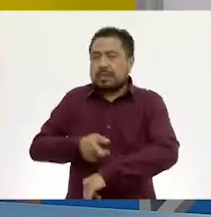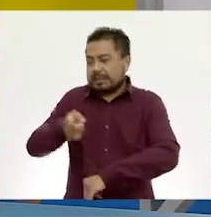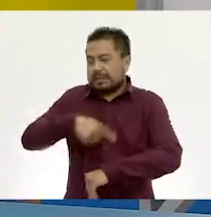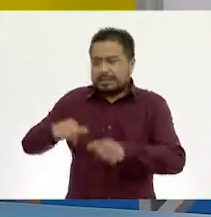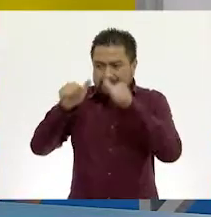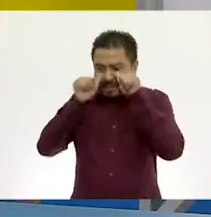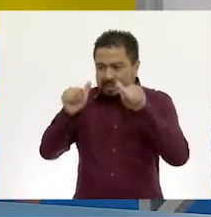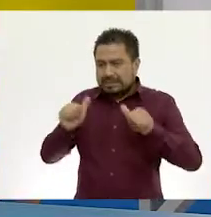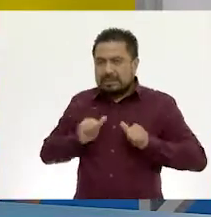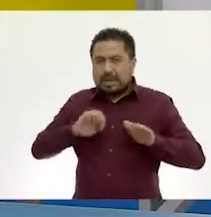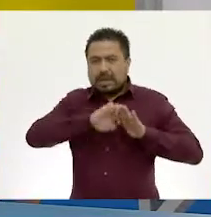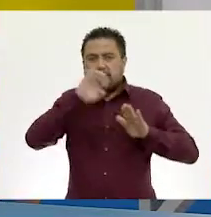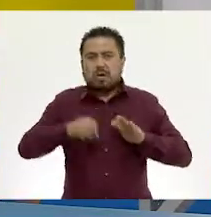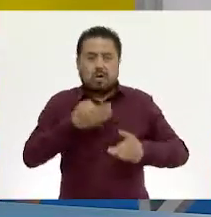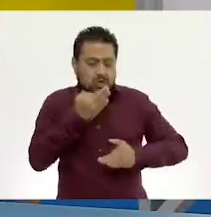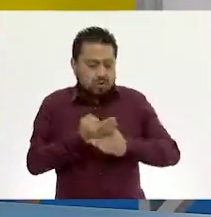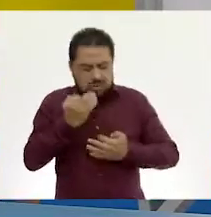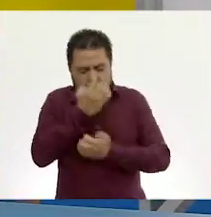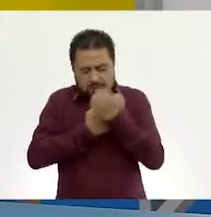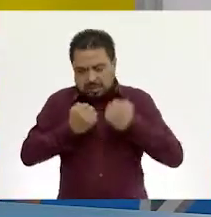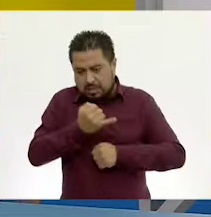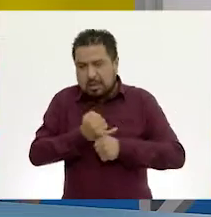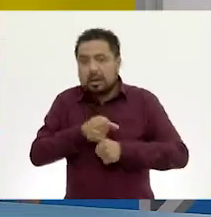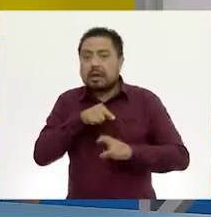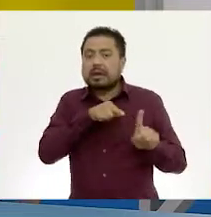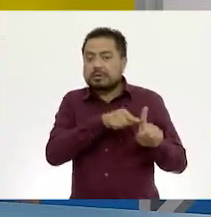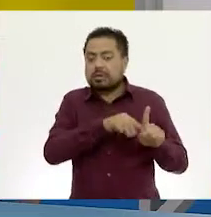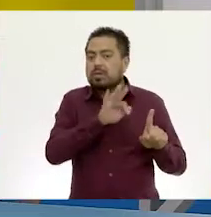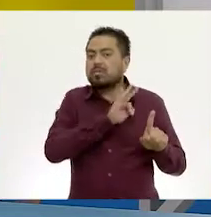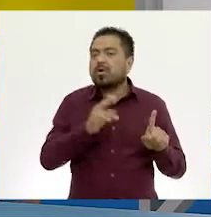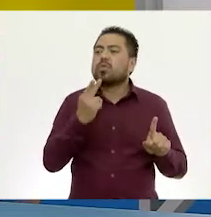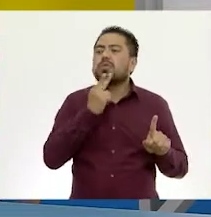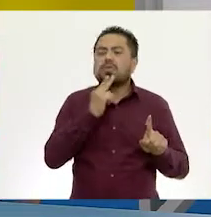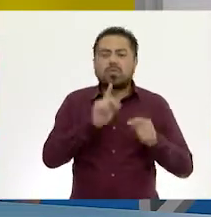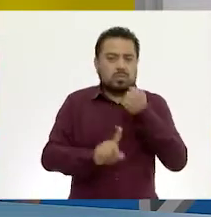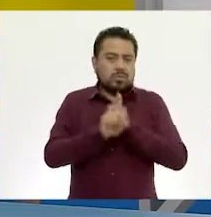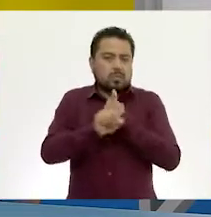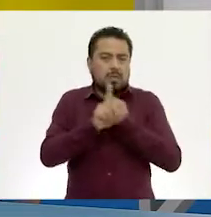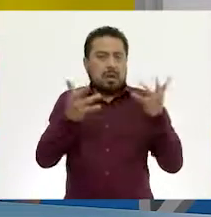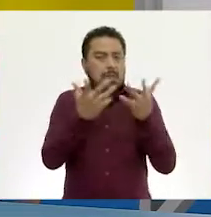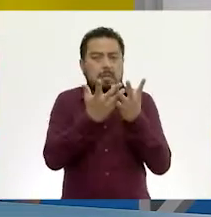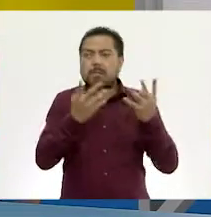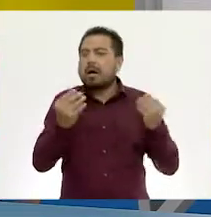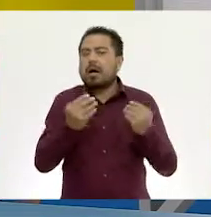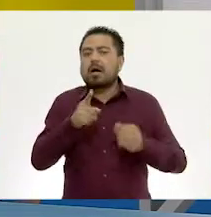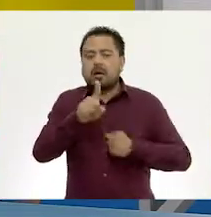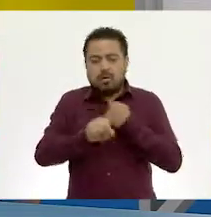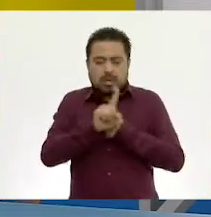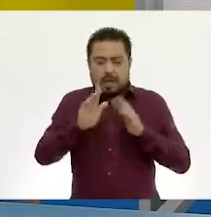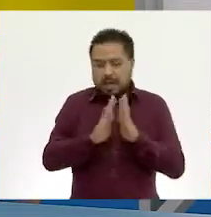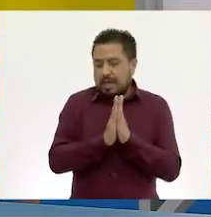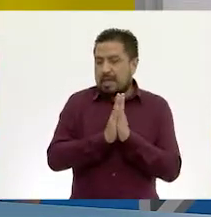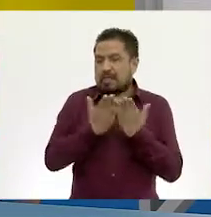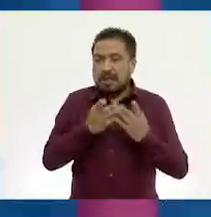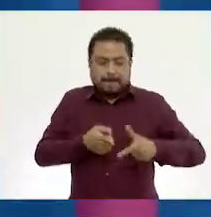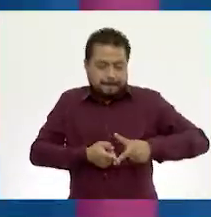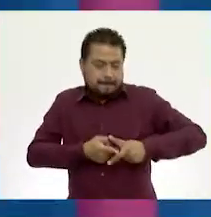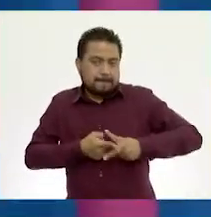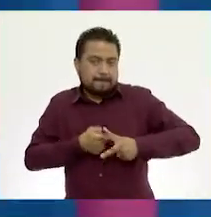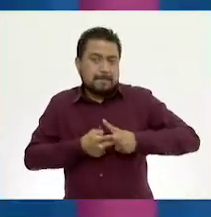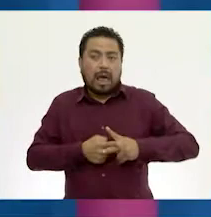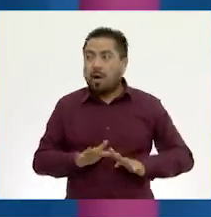atención el ejemplo que vamos a realizar nosotras, porque eso les va a ser de utilidad para resolver los siguientes problemas ya de su libro de desafíos matemáticos.